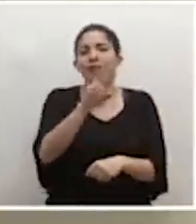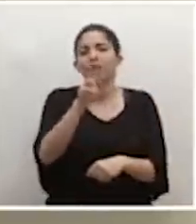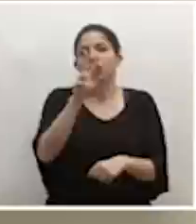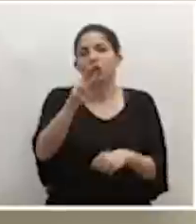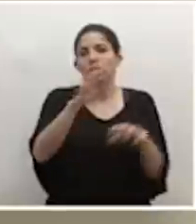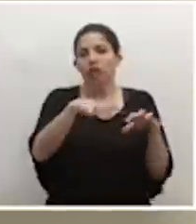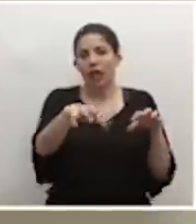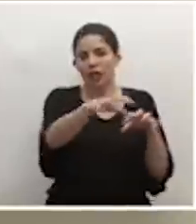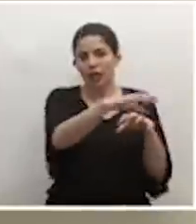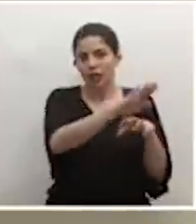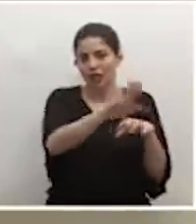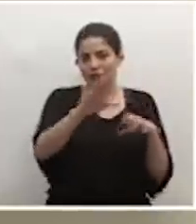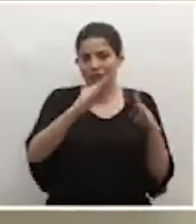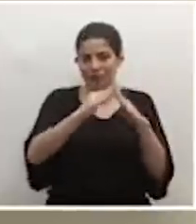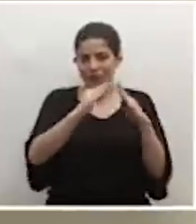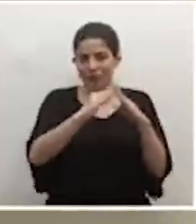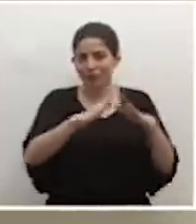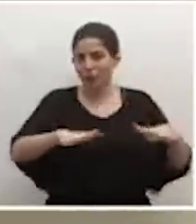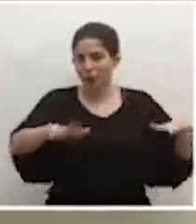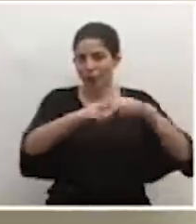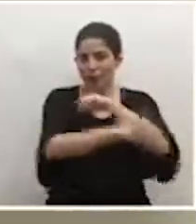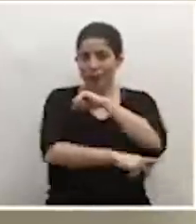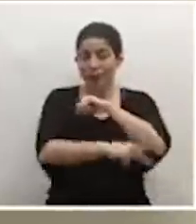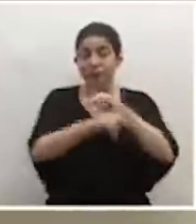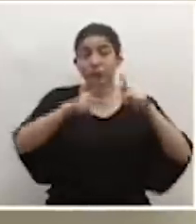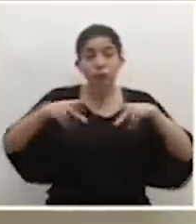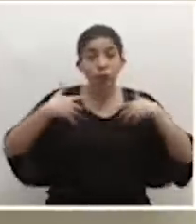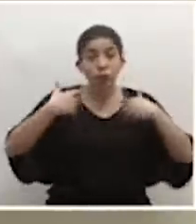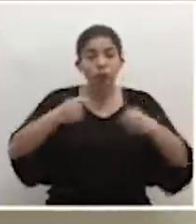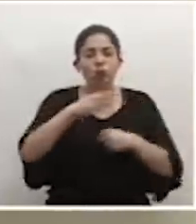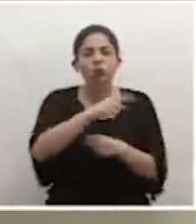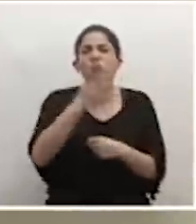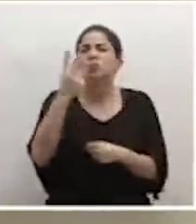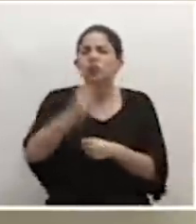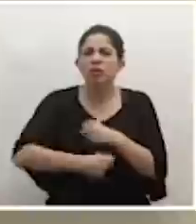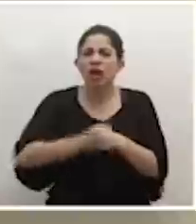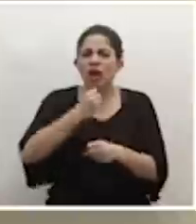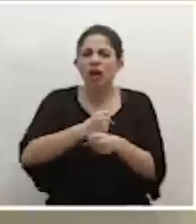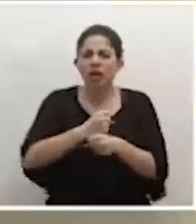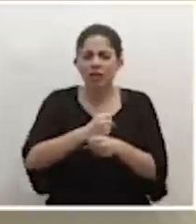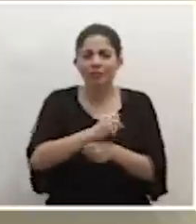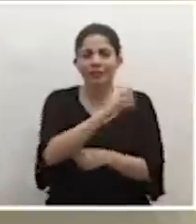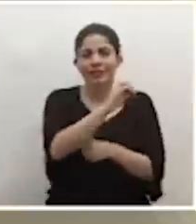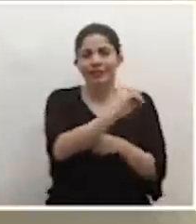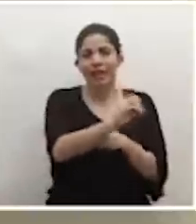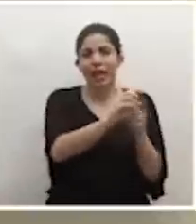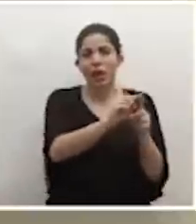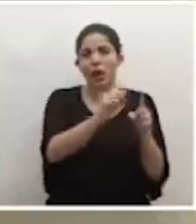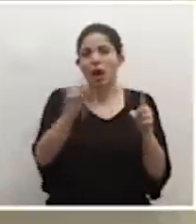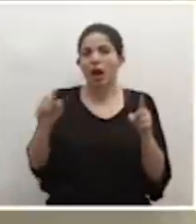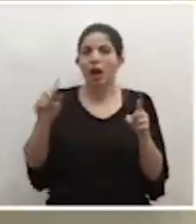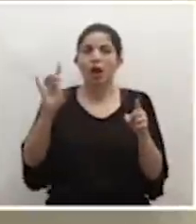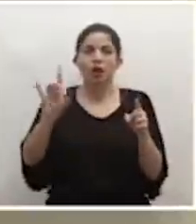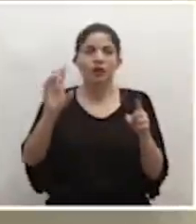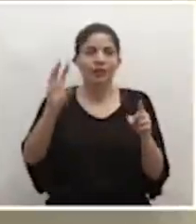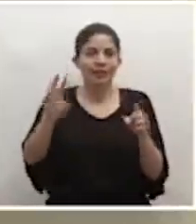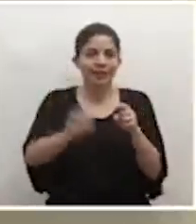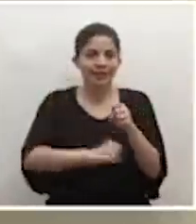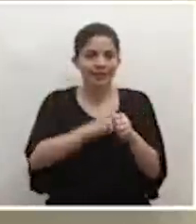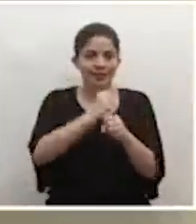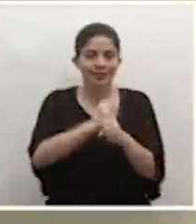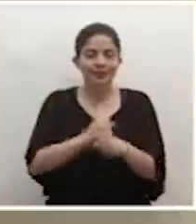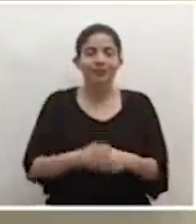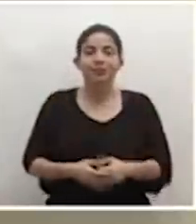cantones del país. Los casos recuperados tienen un rango de edad que va desde los cero hasta los 86 años